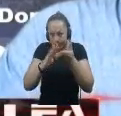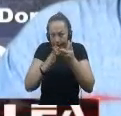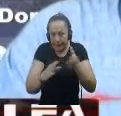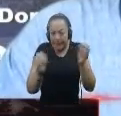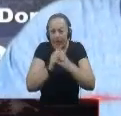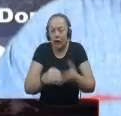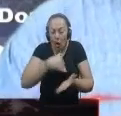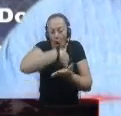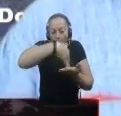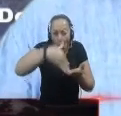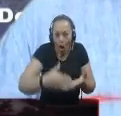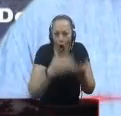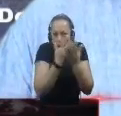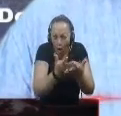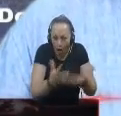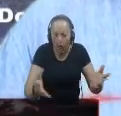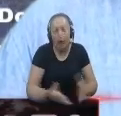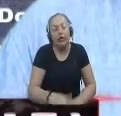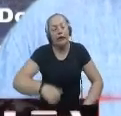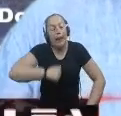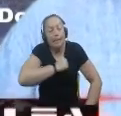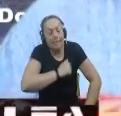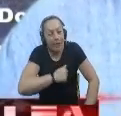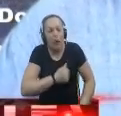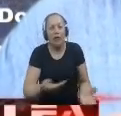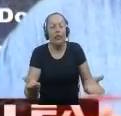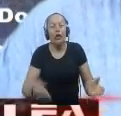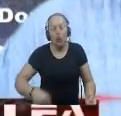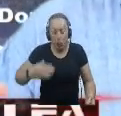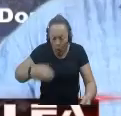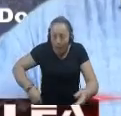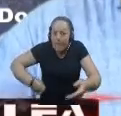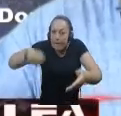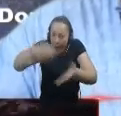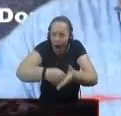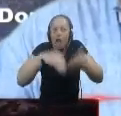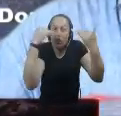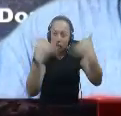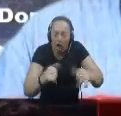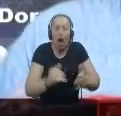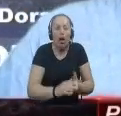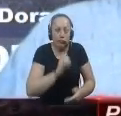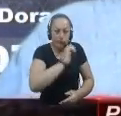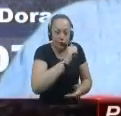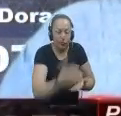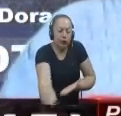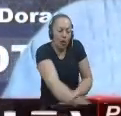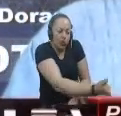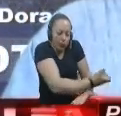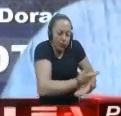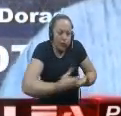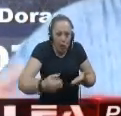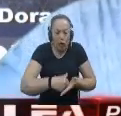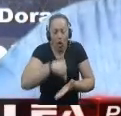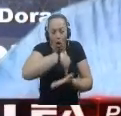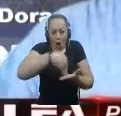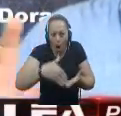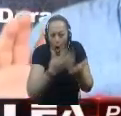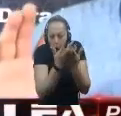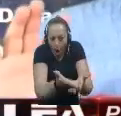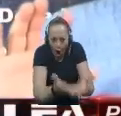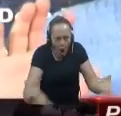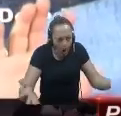Recibos Señores Uno paga Para que Le recojan Sus residuos sólidos